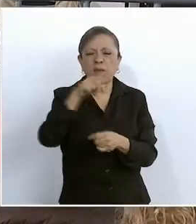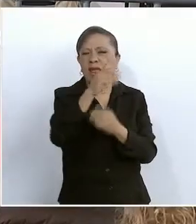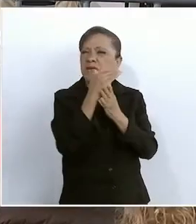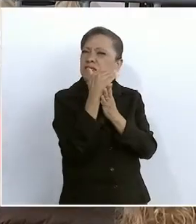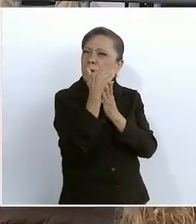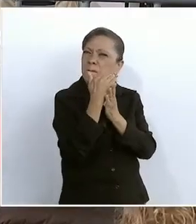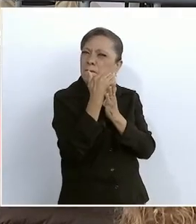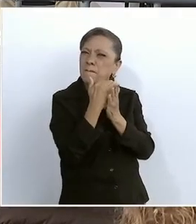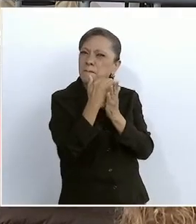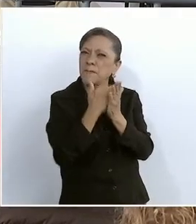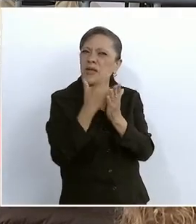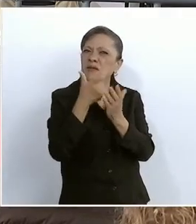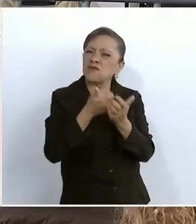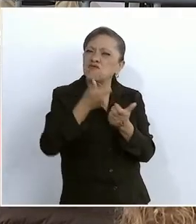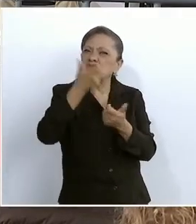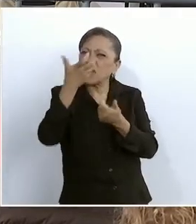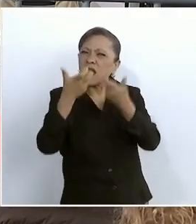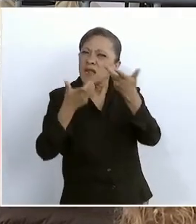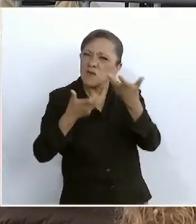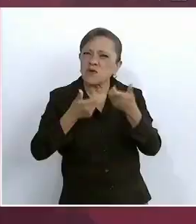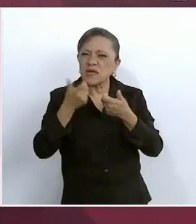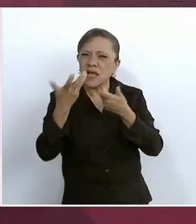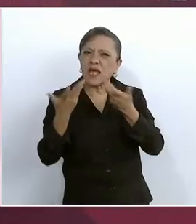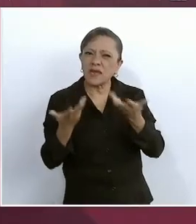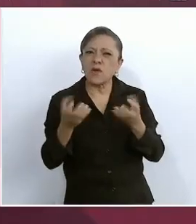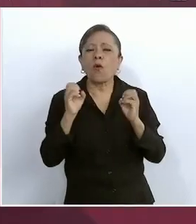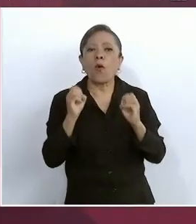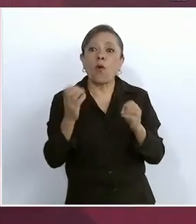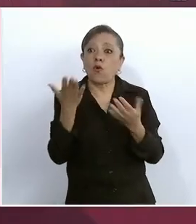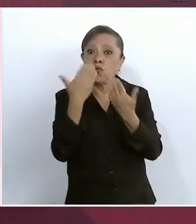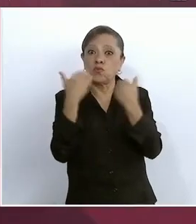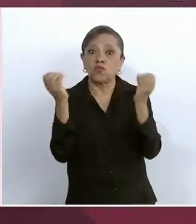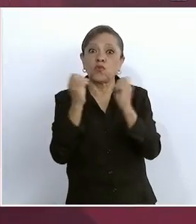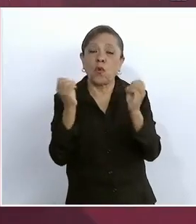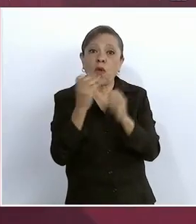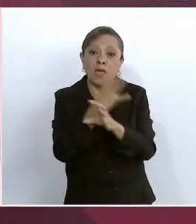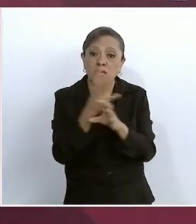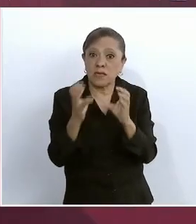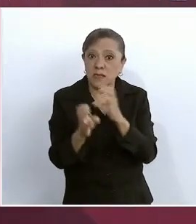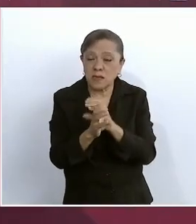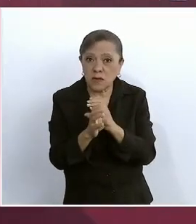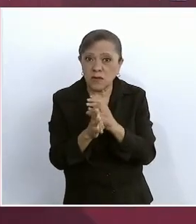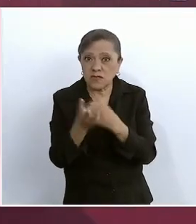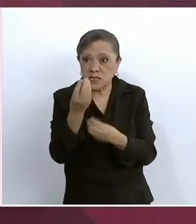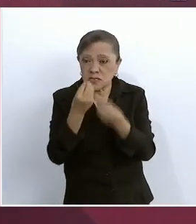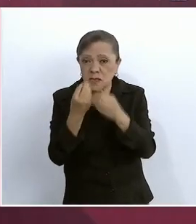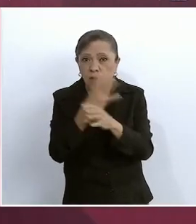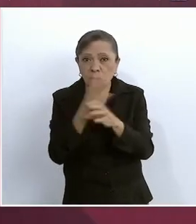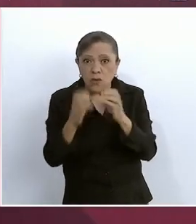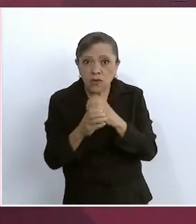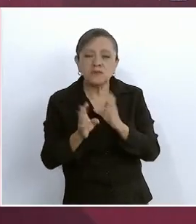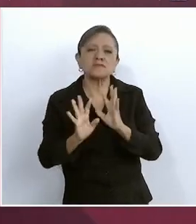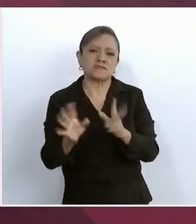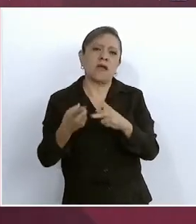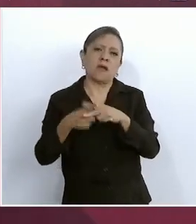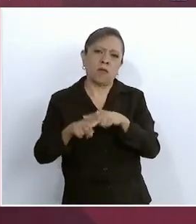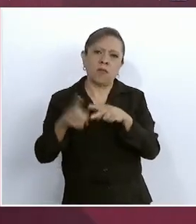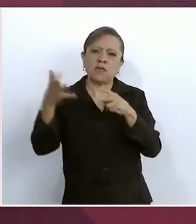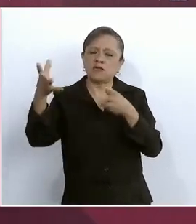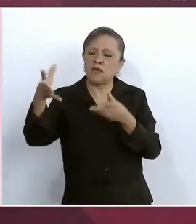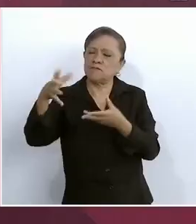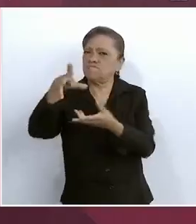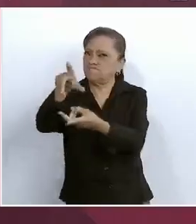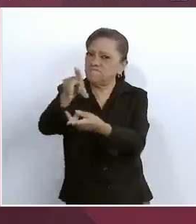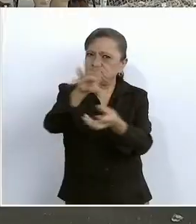el que también con mucha anticipación desde el 19 empezamos a